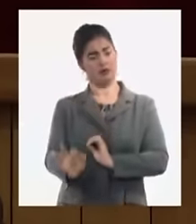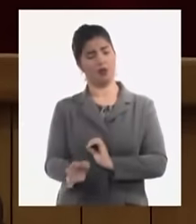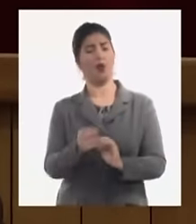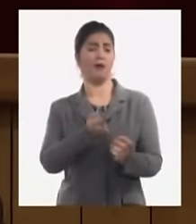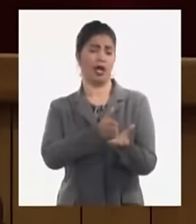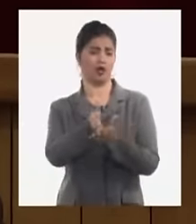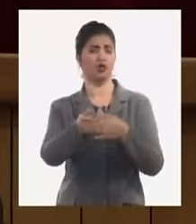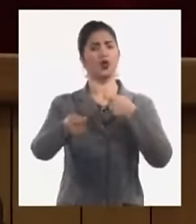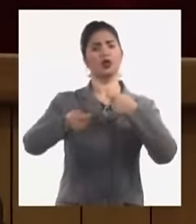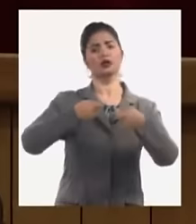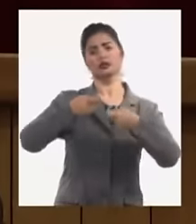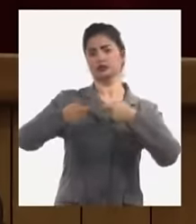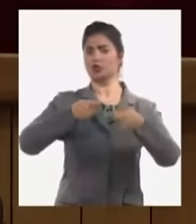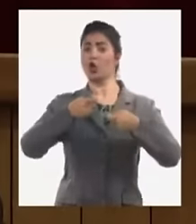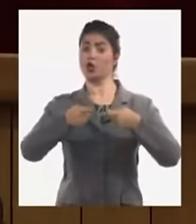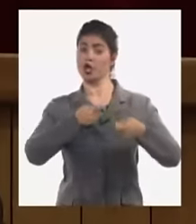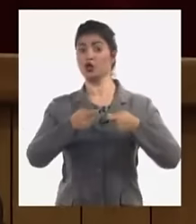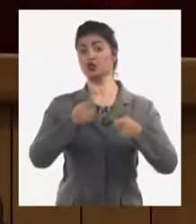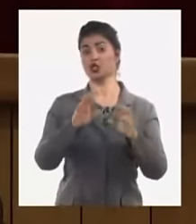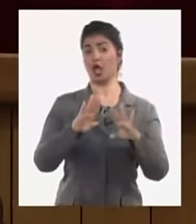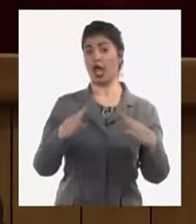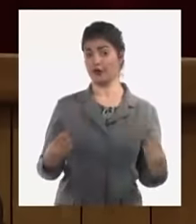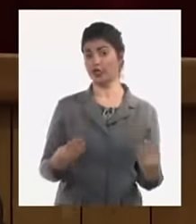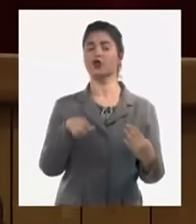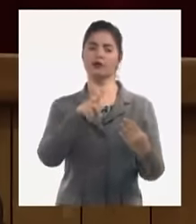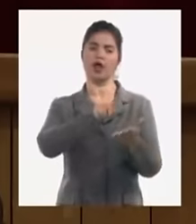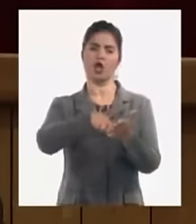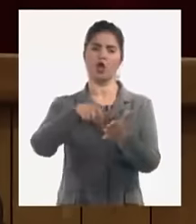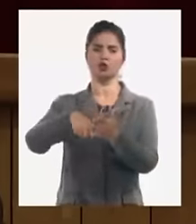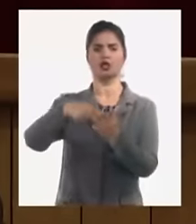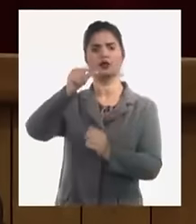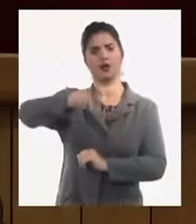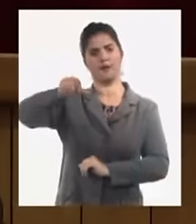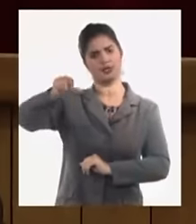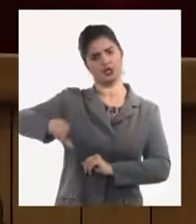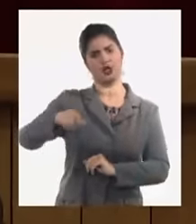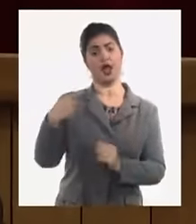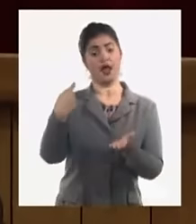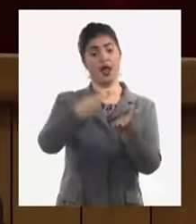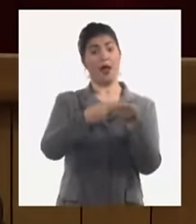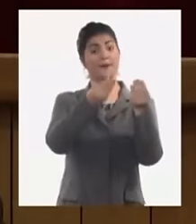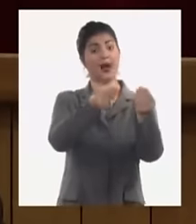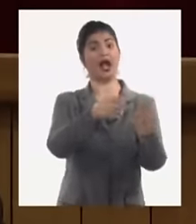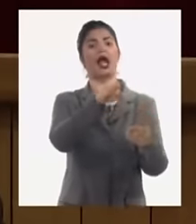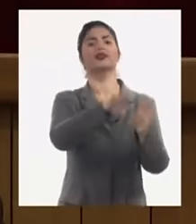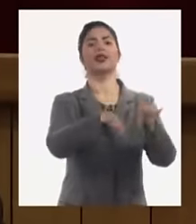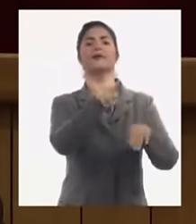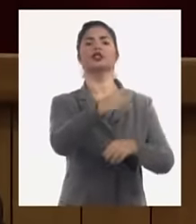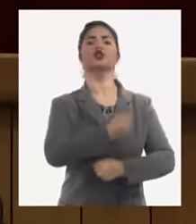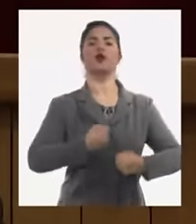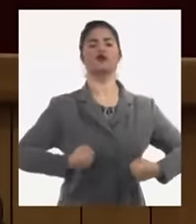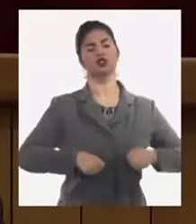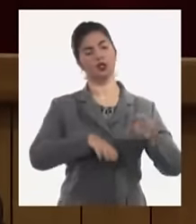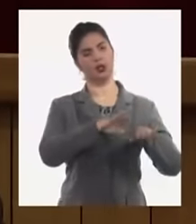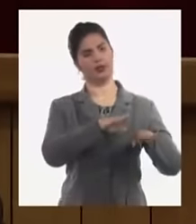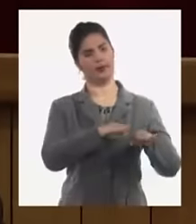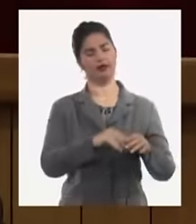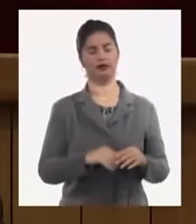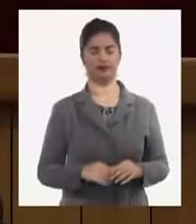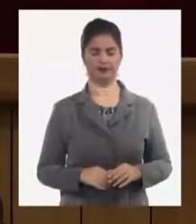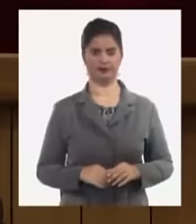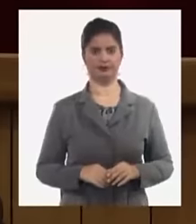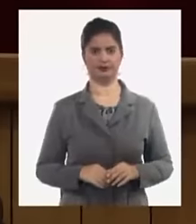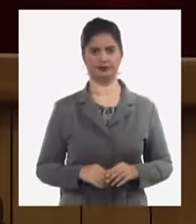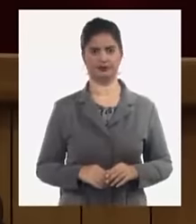decidir a partir de las propias características cada cual se le pague por su esfuerzo y su aporte no hay nada más cerca del